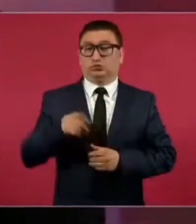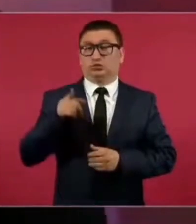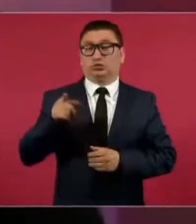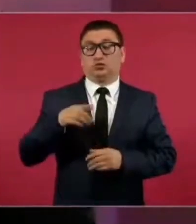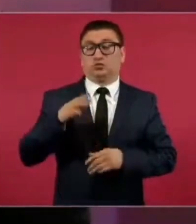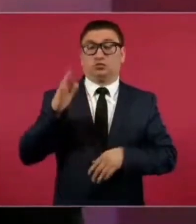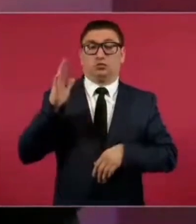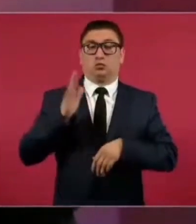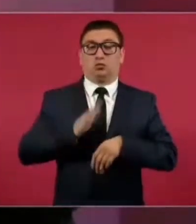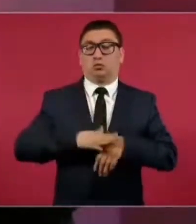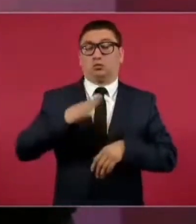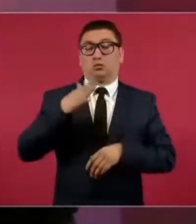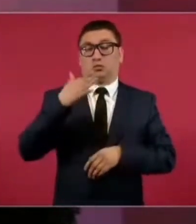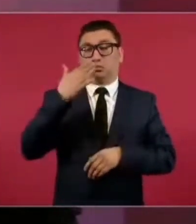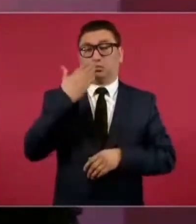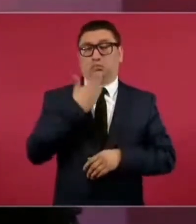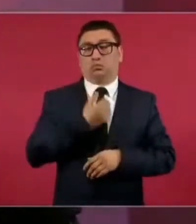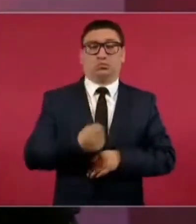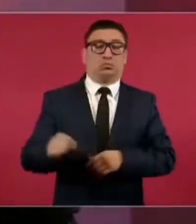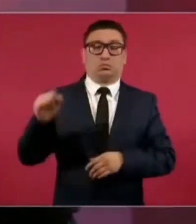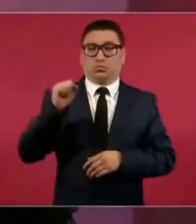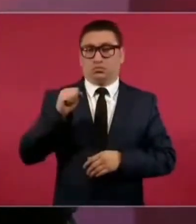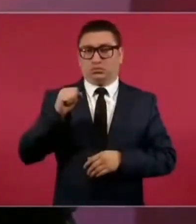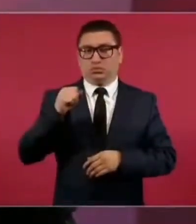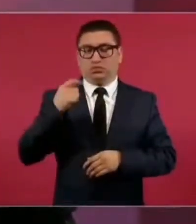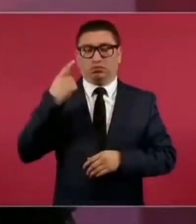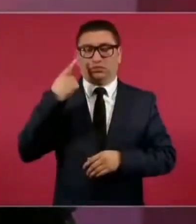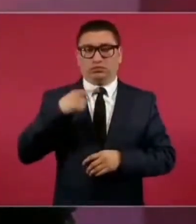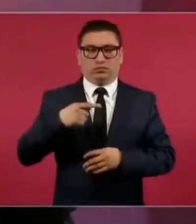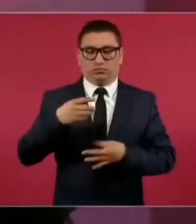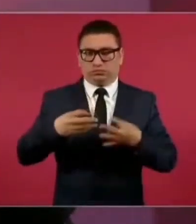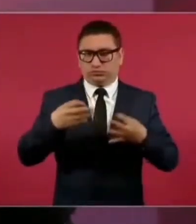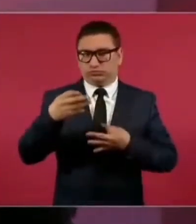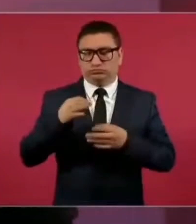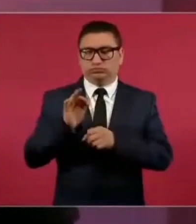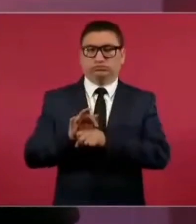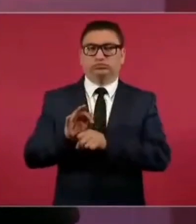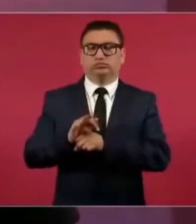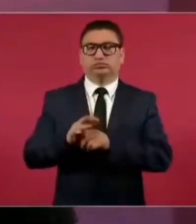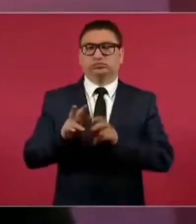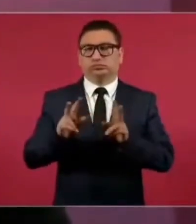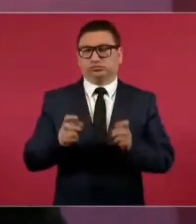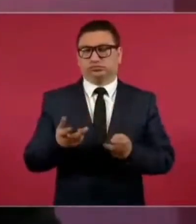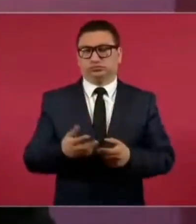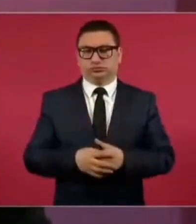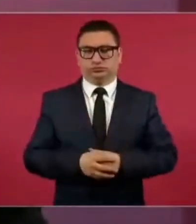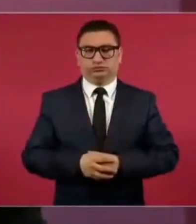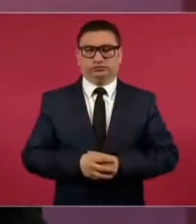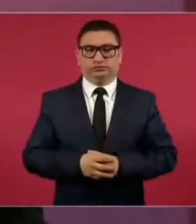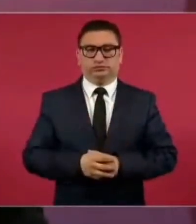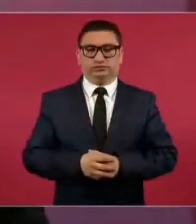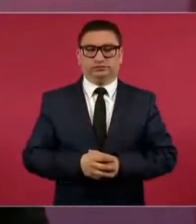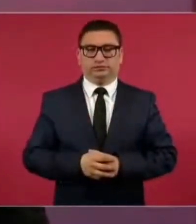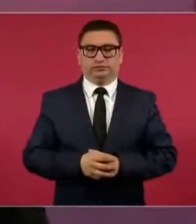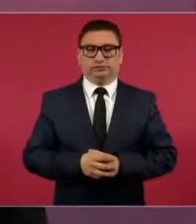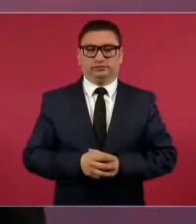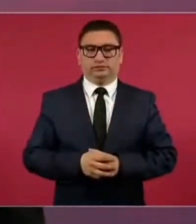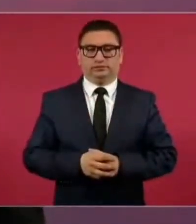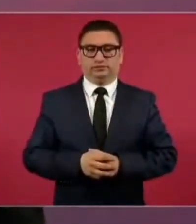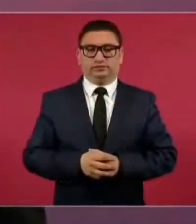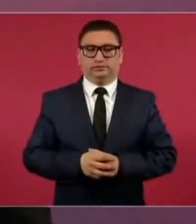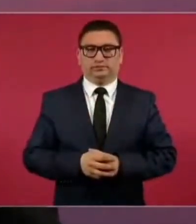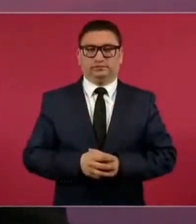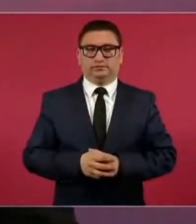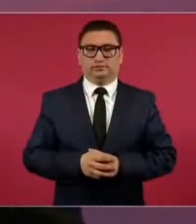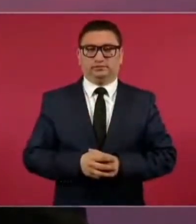de los defensores de